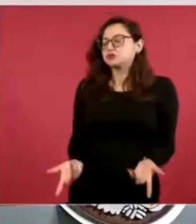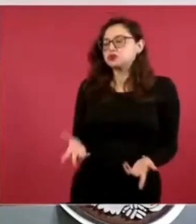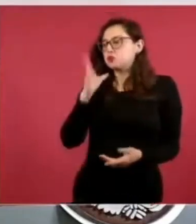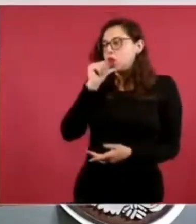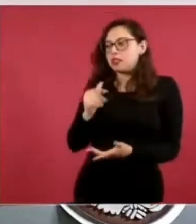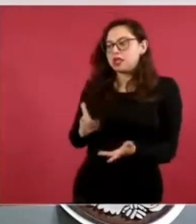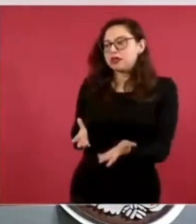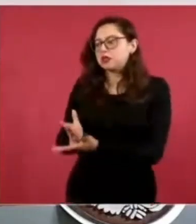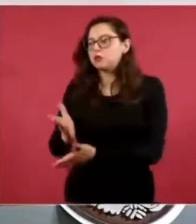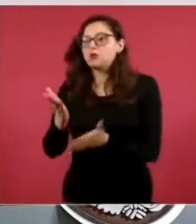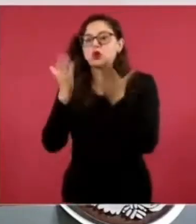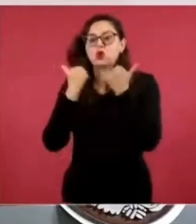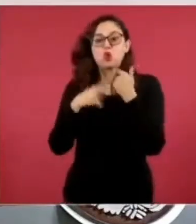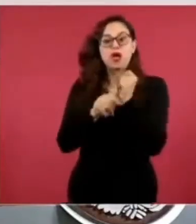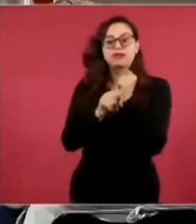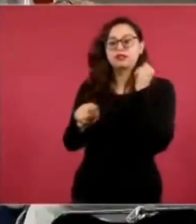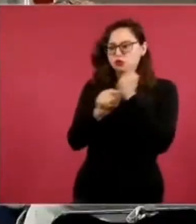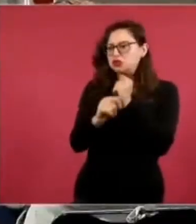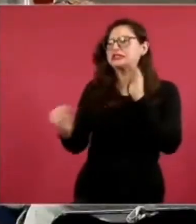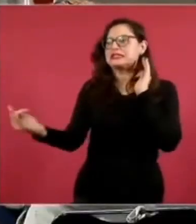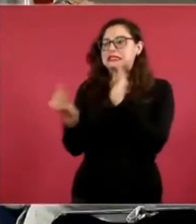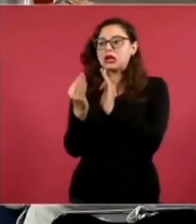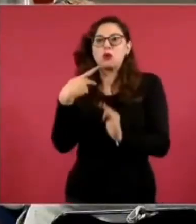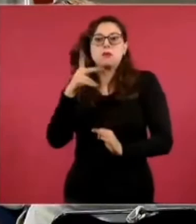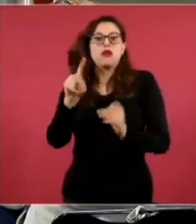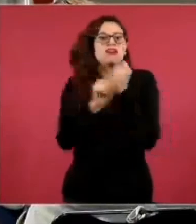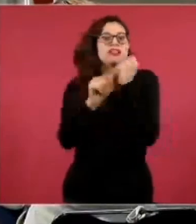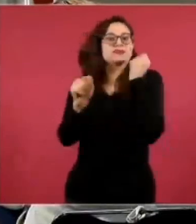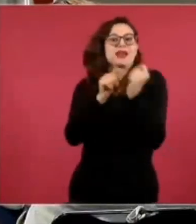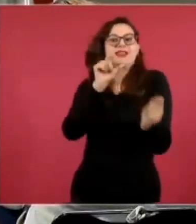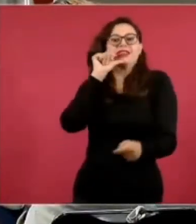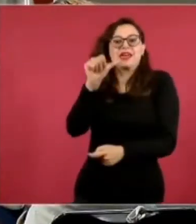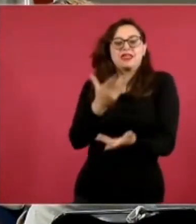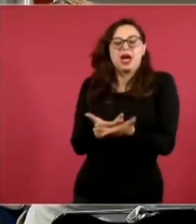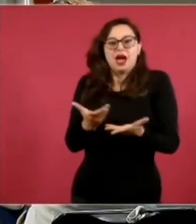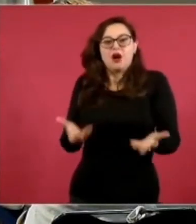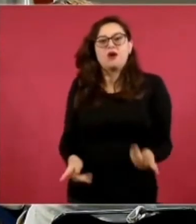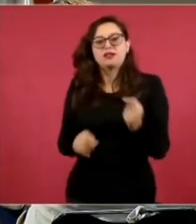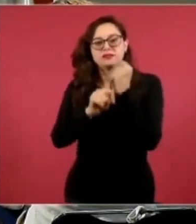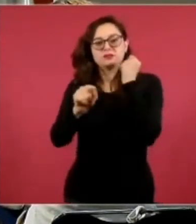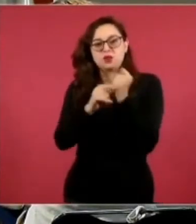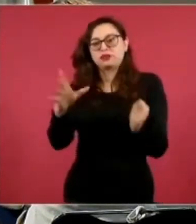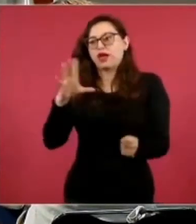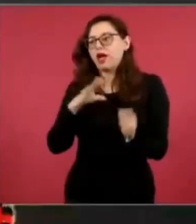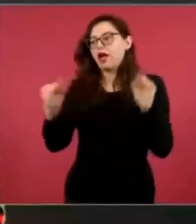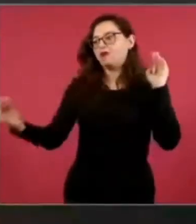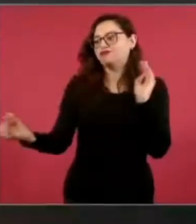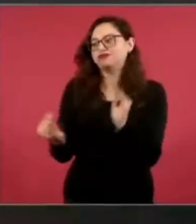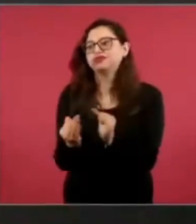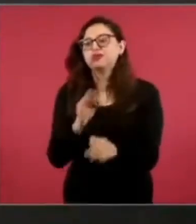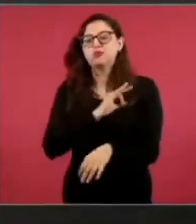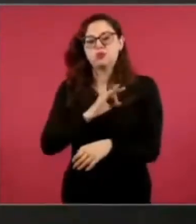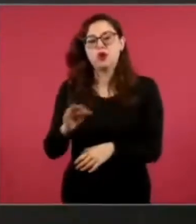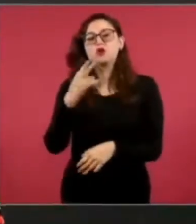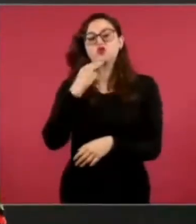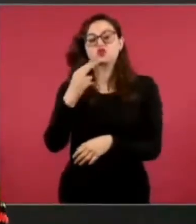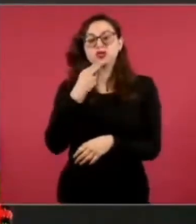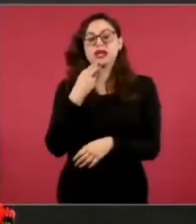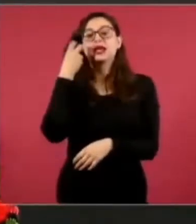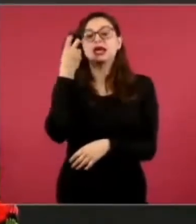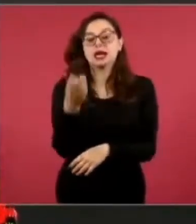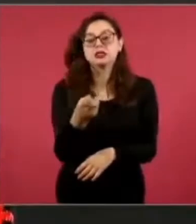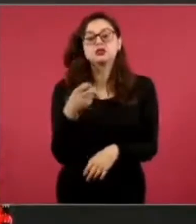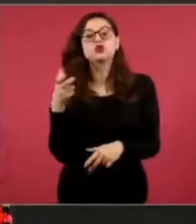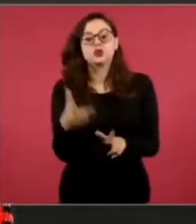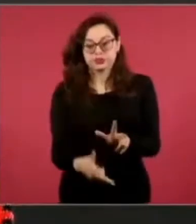pero infinitamente lejos de la realidad. Hay en esas comunidades la certeza de que el Tren Maya